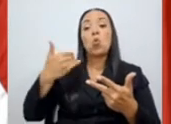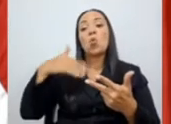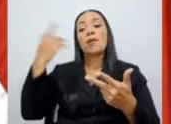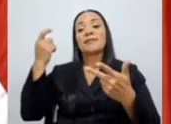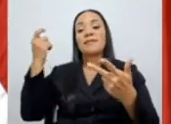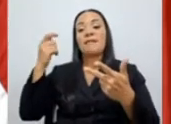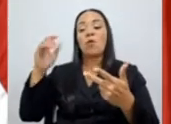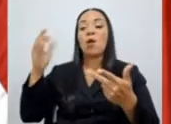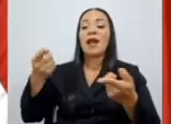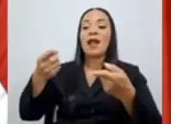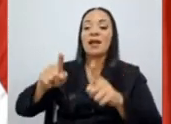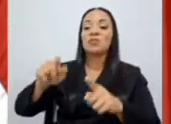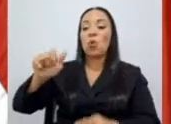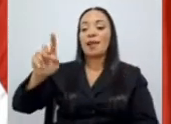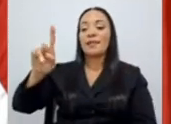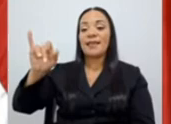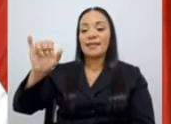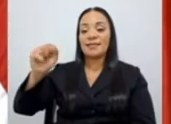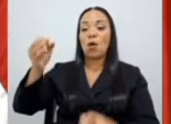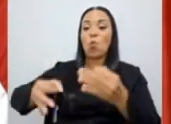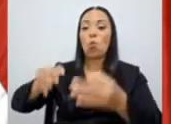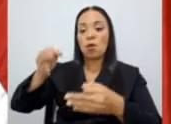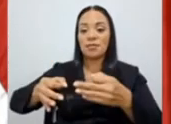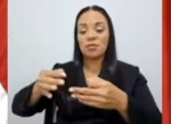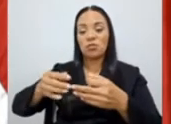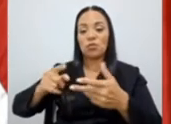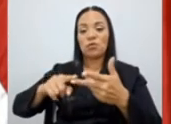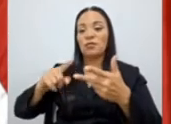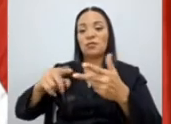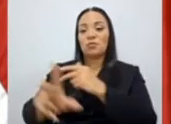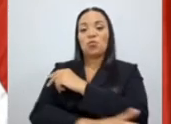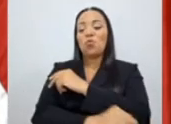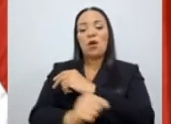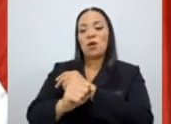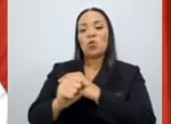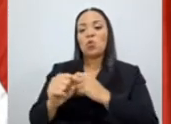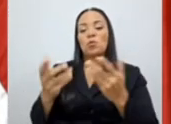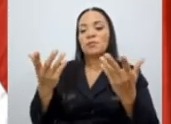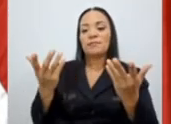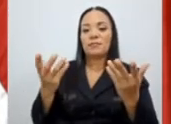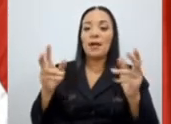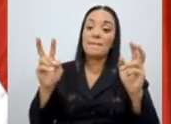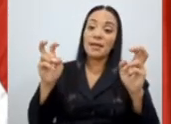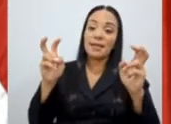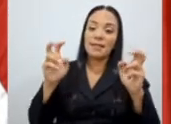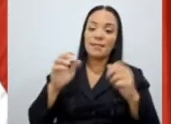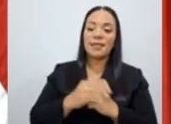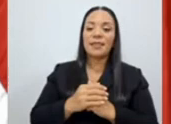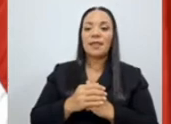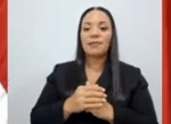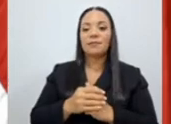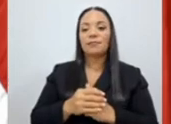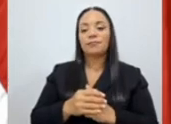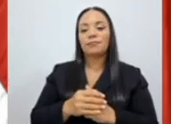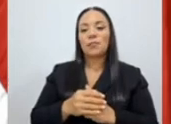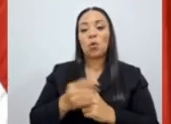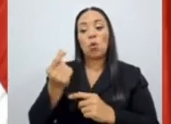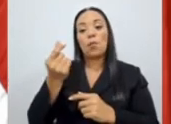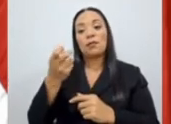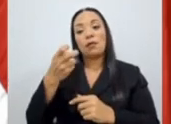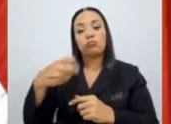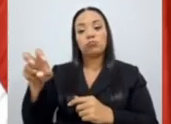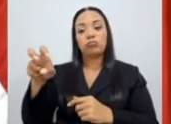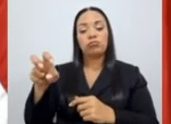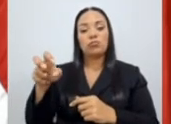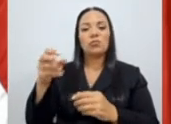a juicio, donde se robaron aparentemente, o desviaron millones,